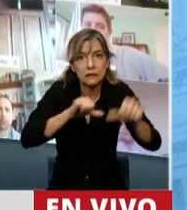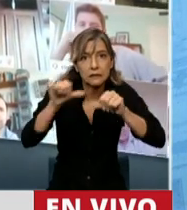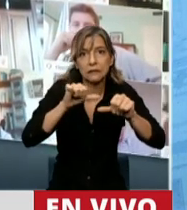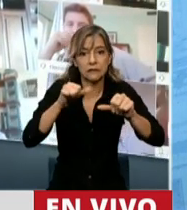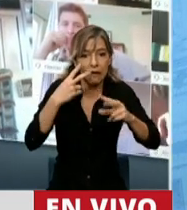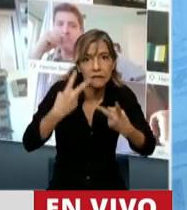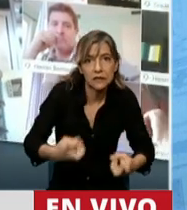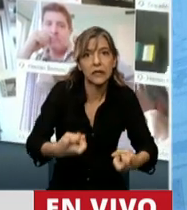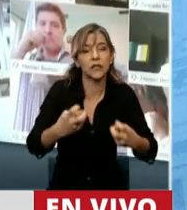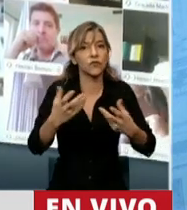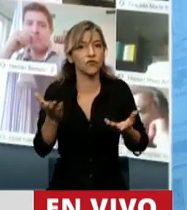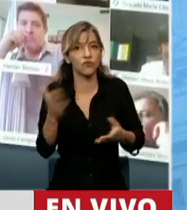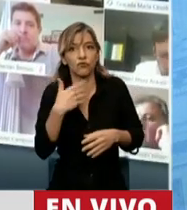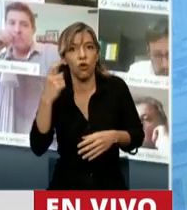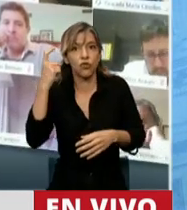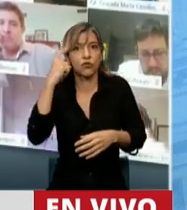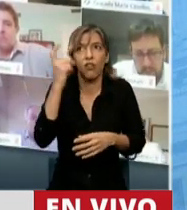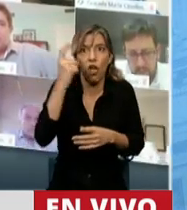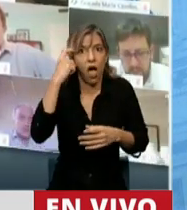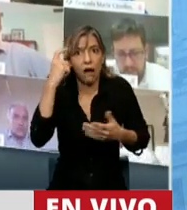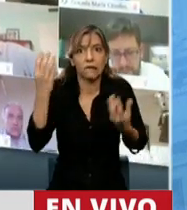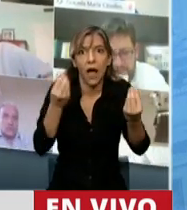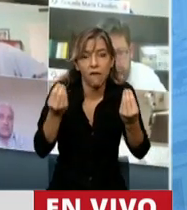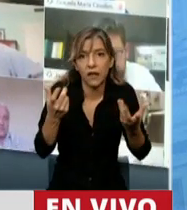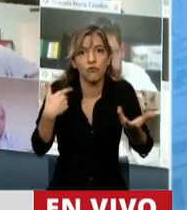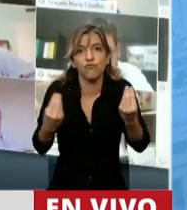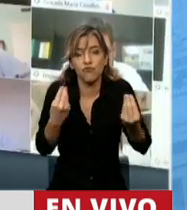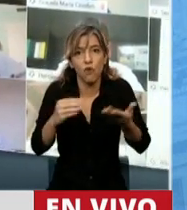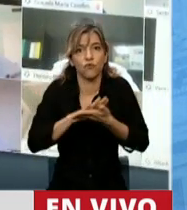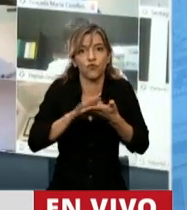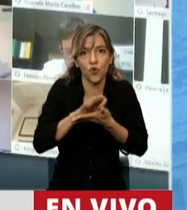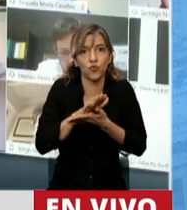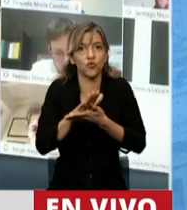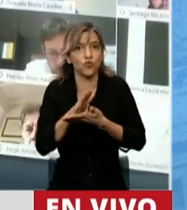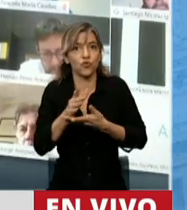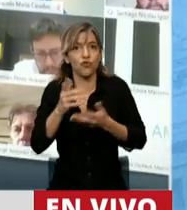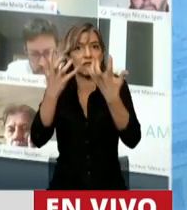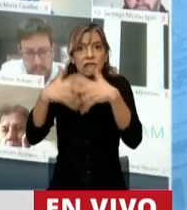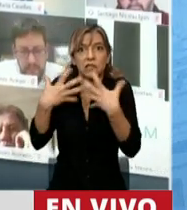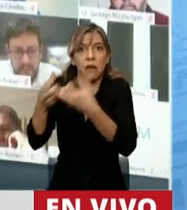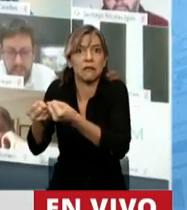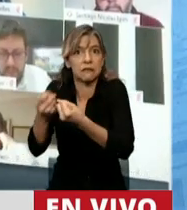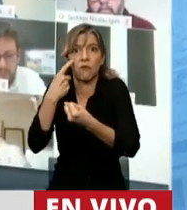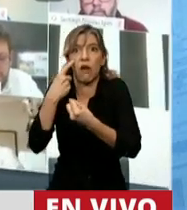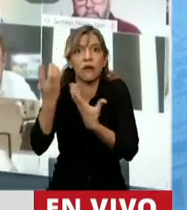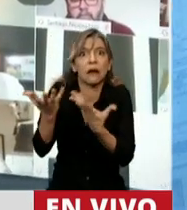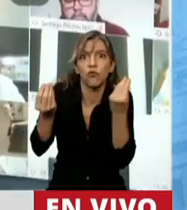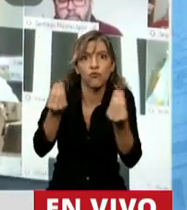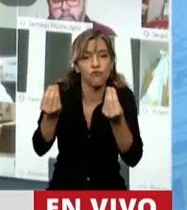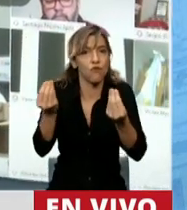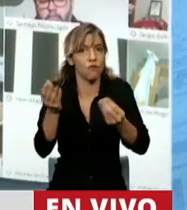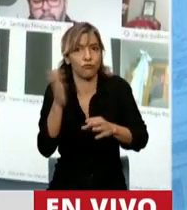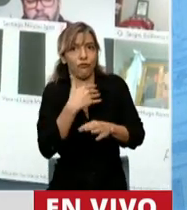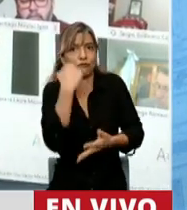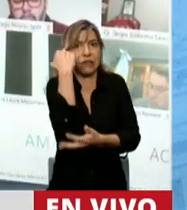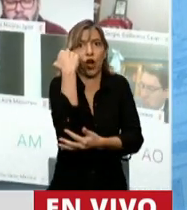psicológica. Puso a prueba los sistemas de salud y dejó claro el valor que tiene hoy en los países que cuenten con un estoque